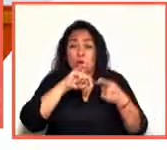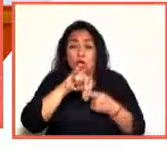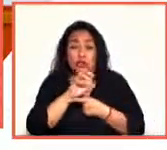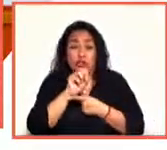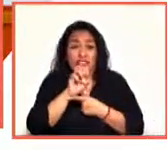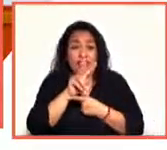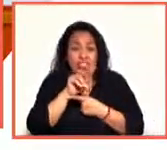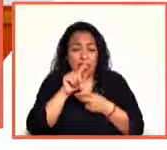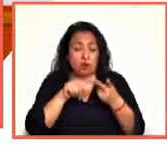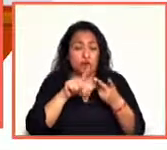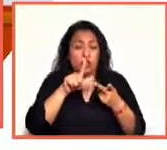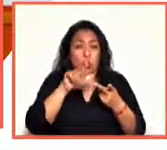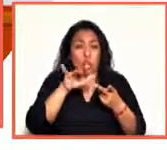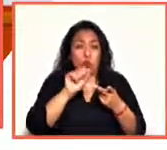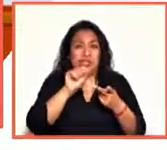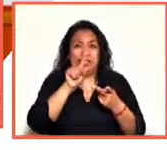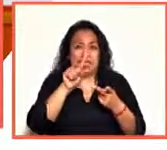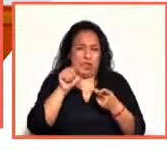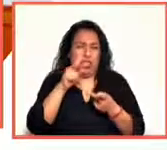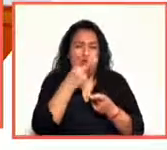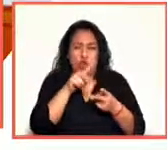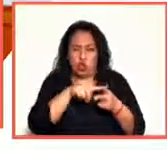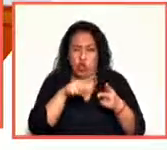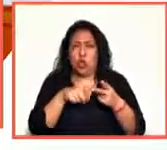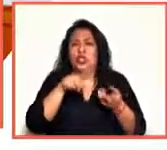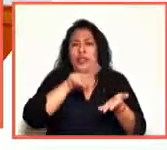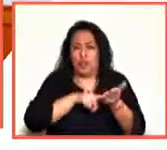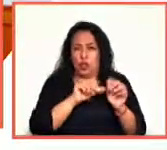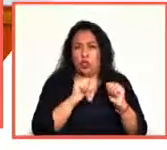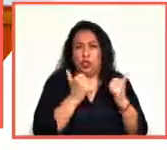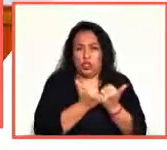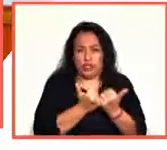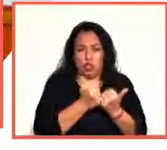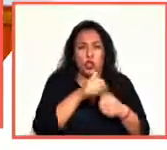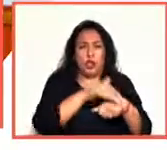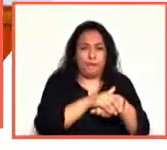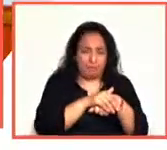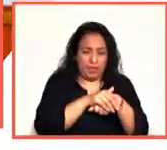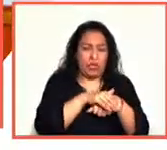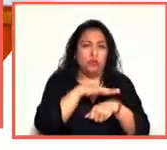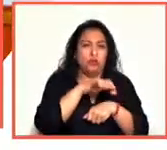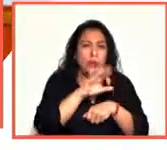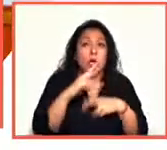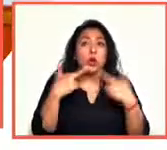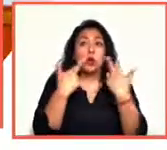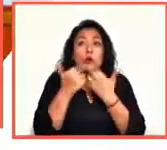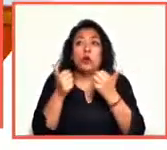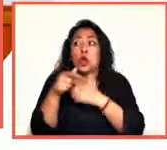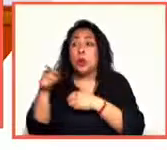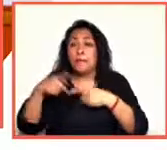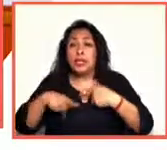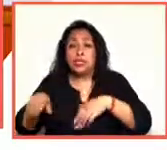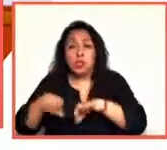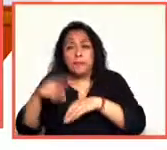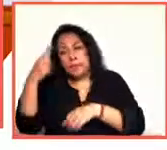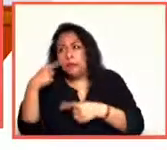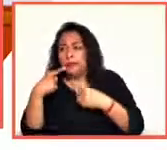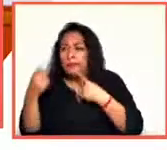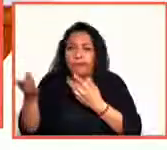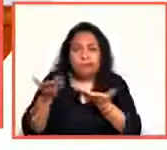y Luis Zárate, ambos integrantes de la Asociación Civil Amigos del Maco, se reunieron con los empleados para dialogar.